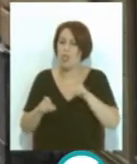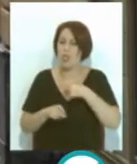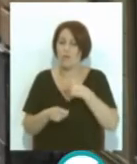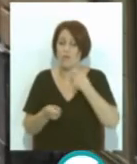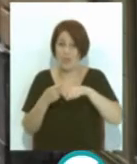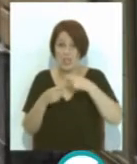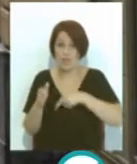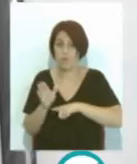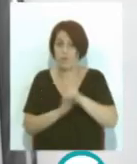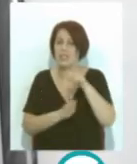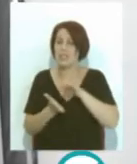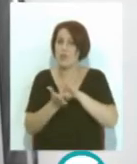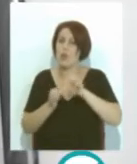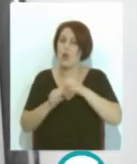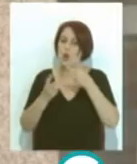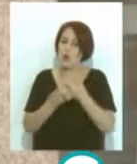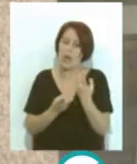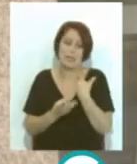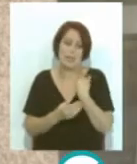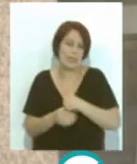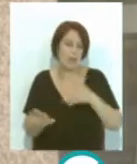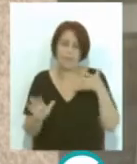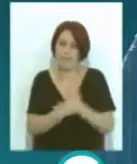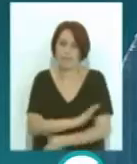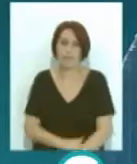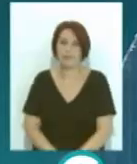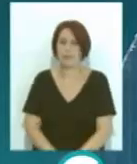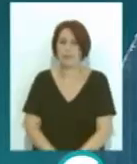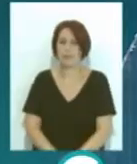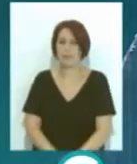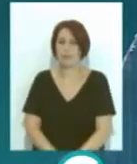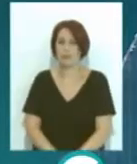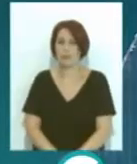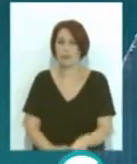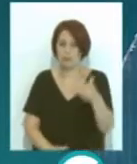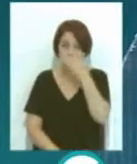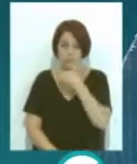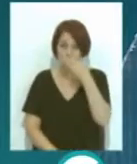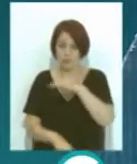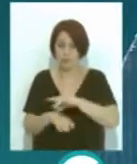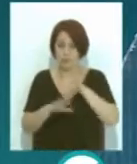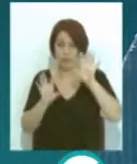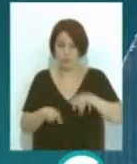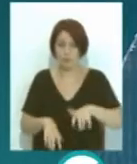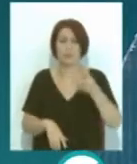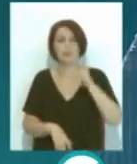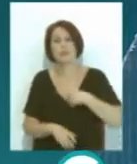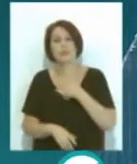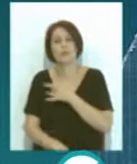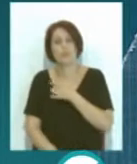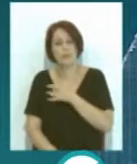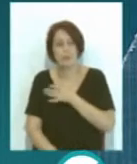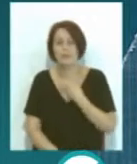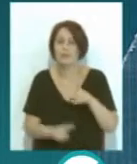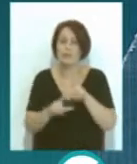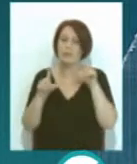las ventas y servicios online ha llegado para quedarse Y el Colegio de Médicos de Cádiz y también los sindicatos que